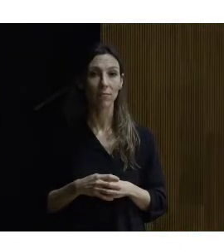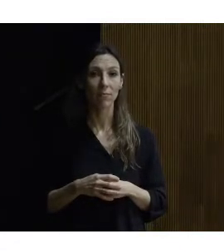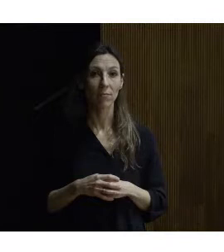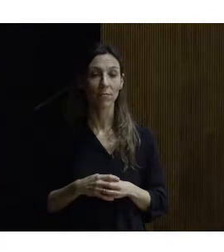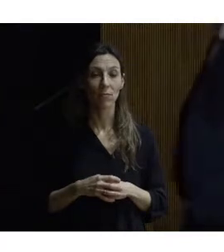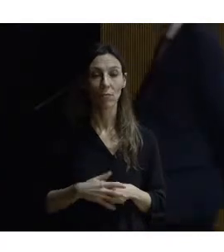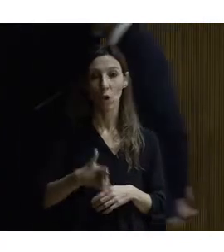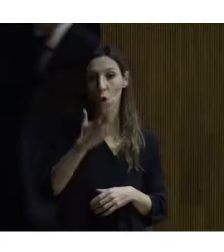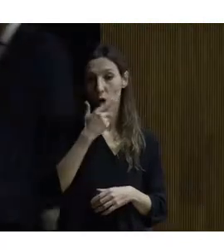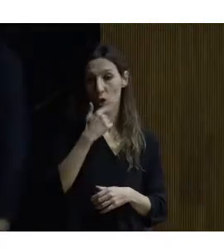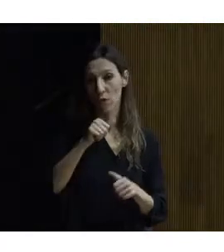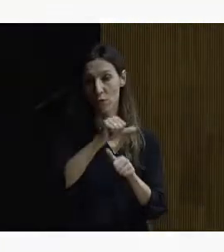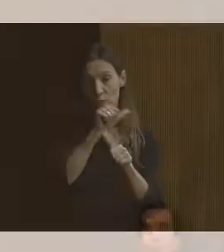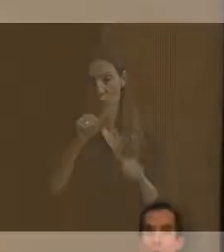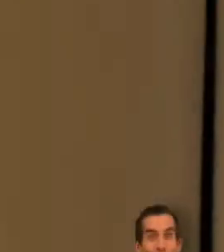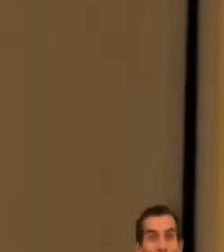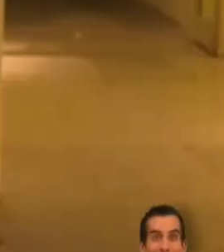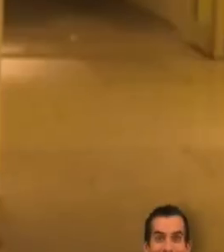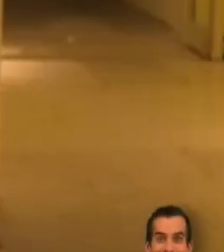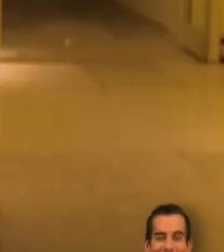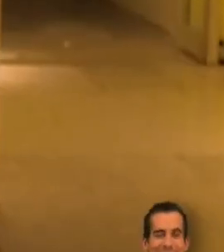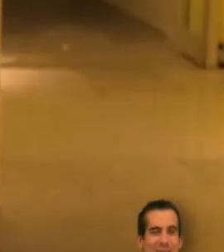conoce una nueva forma de obtener información